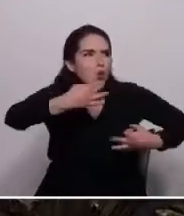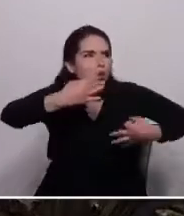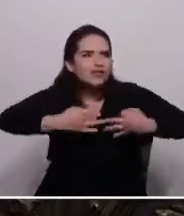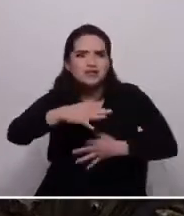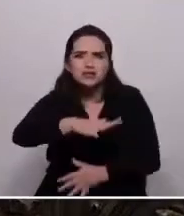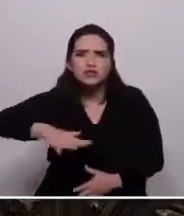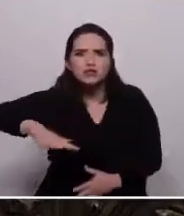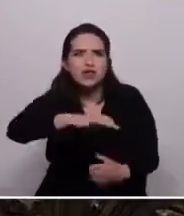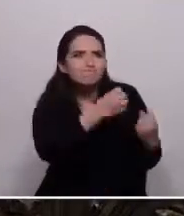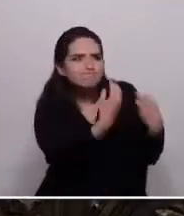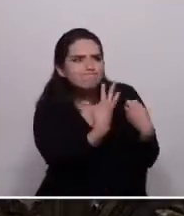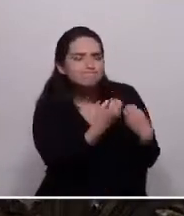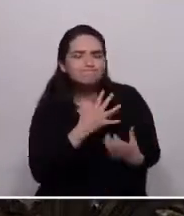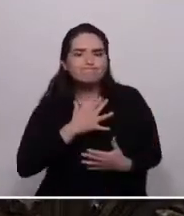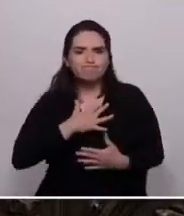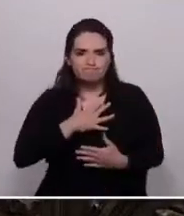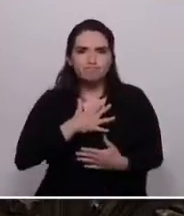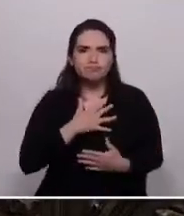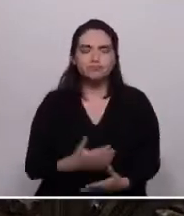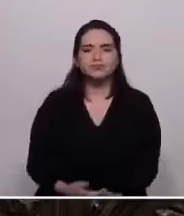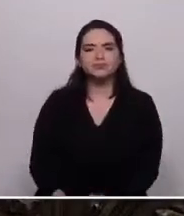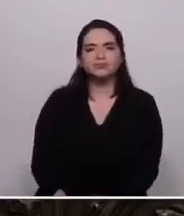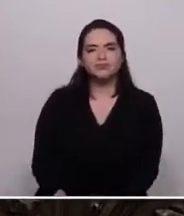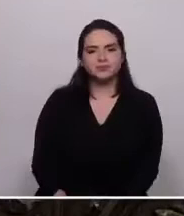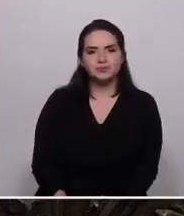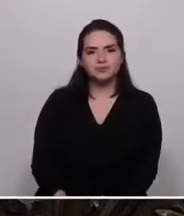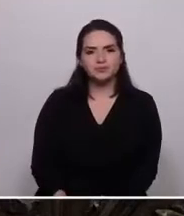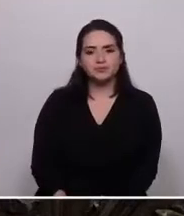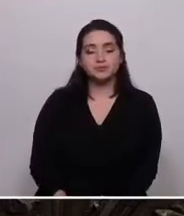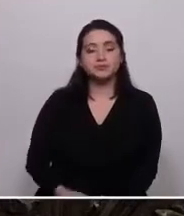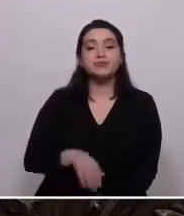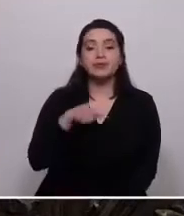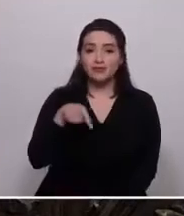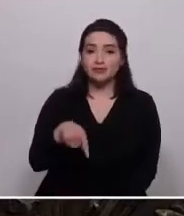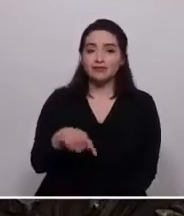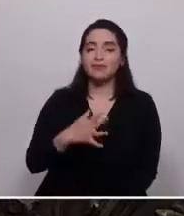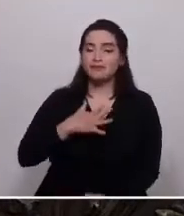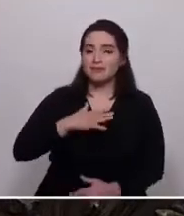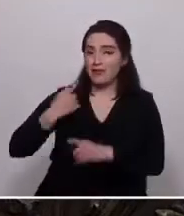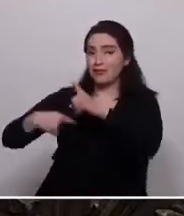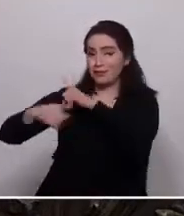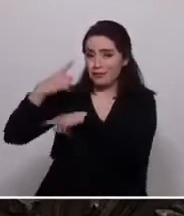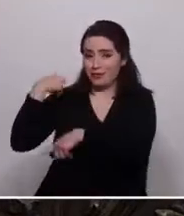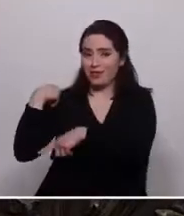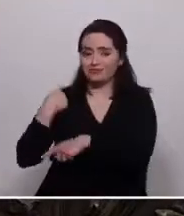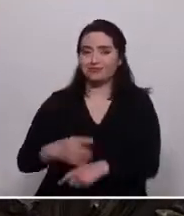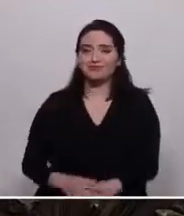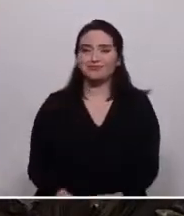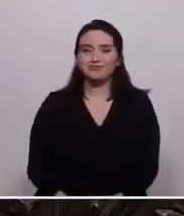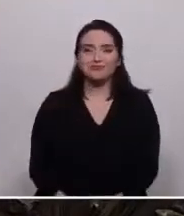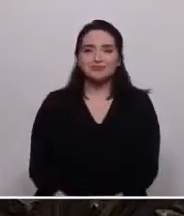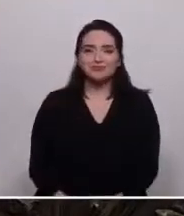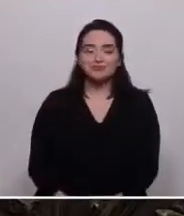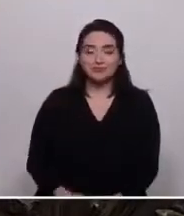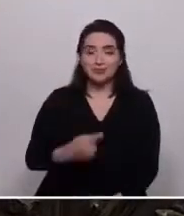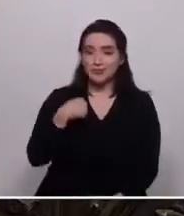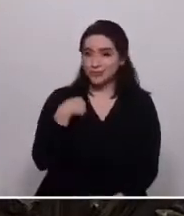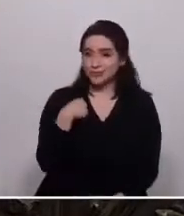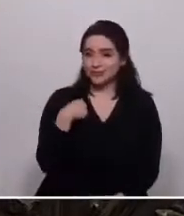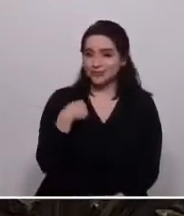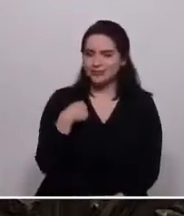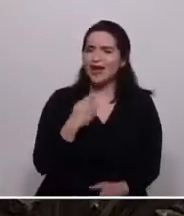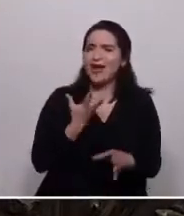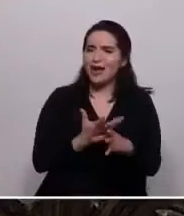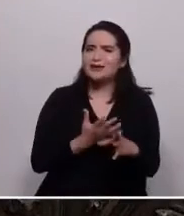que inculcaron en mí. Esta es parte de mi historia, pero como yo hay